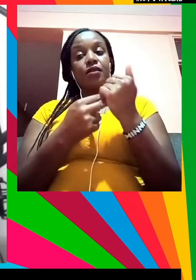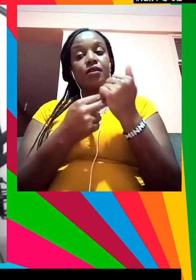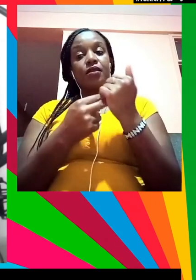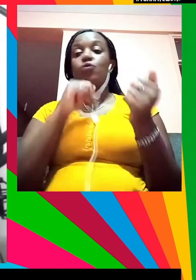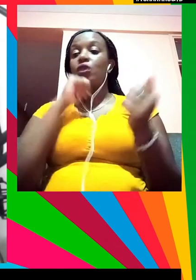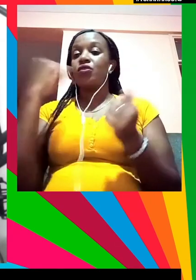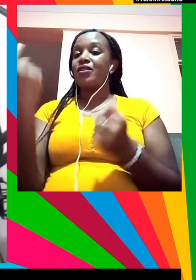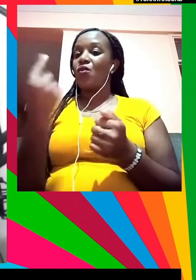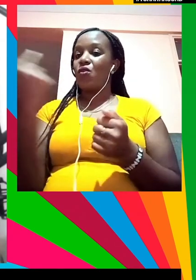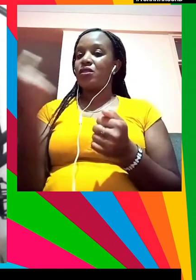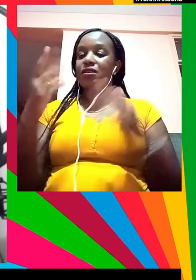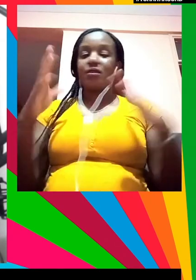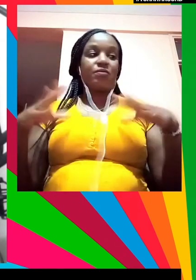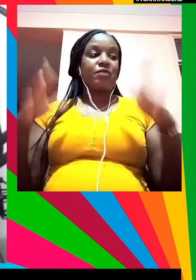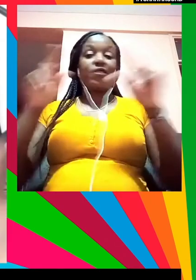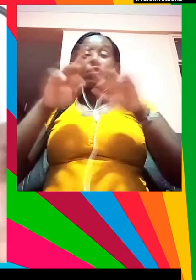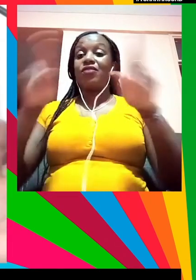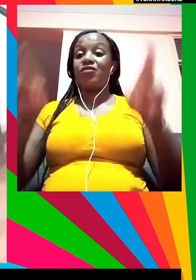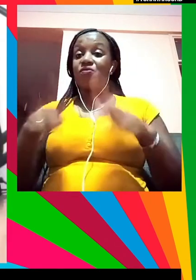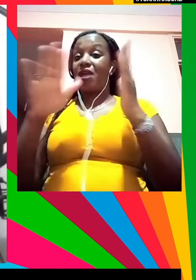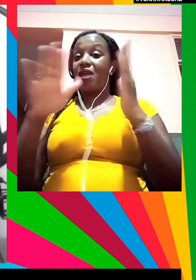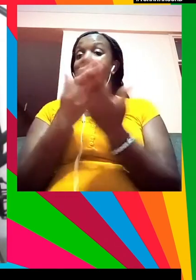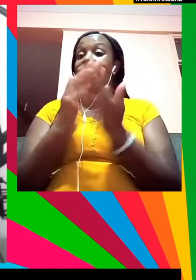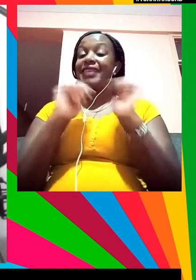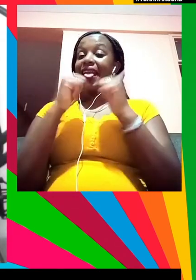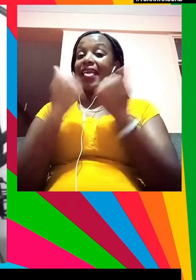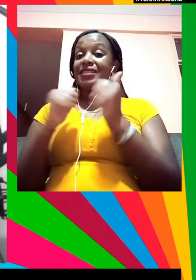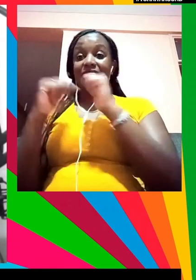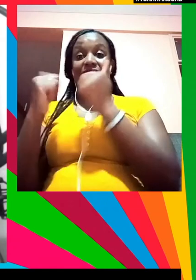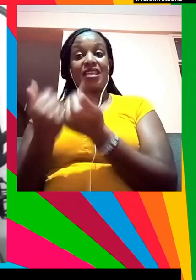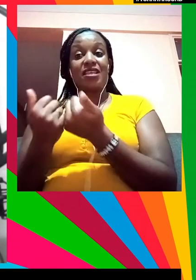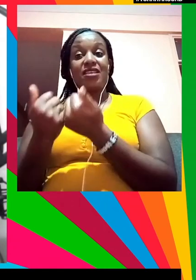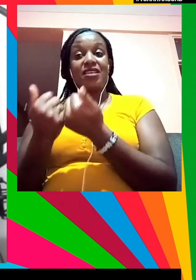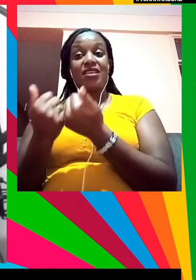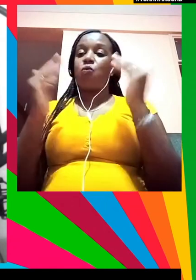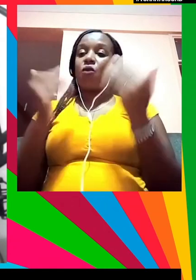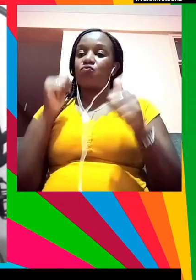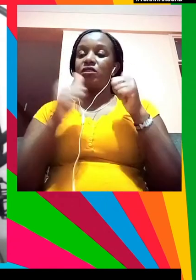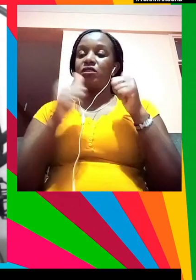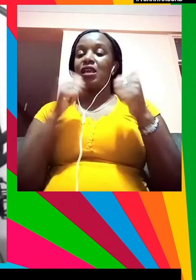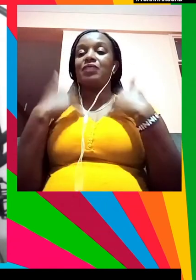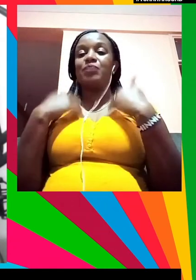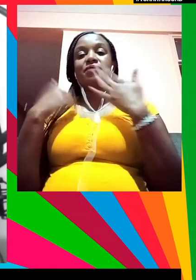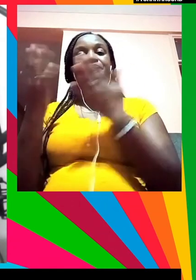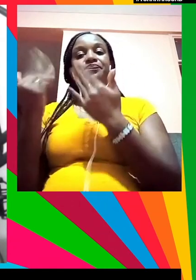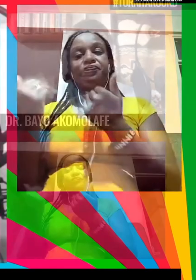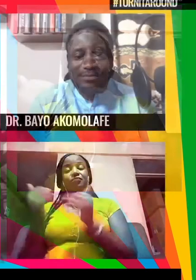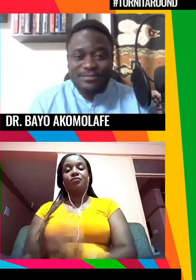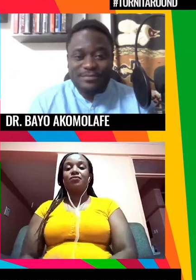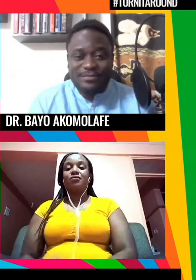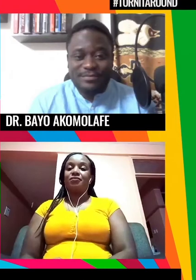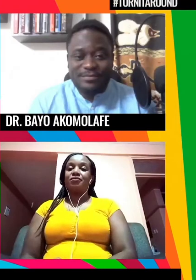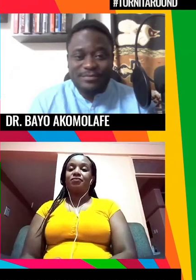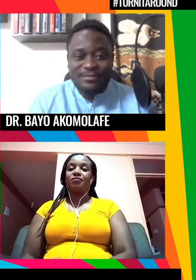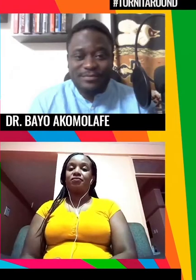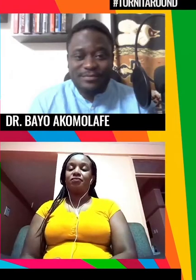los únicos que somos activos gracias me gusta la